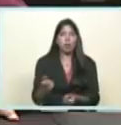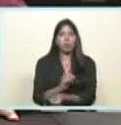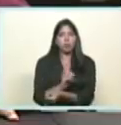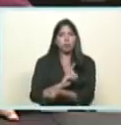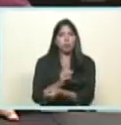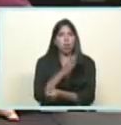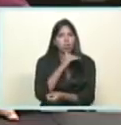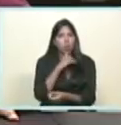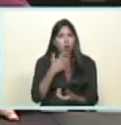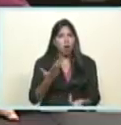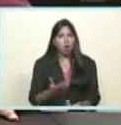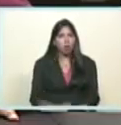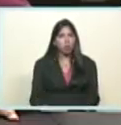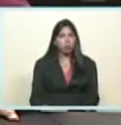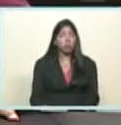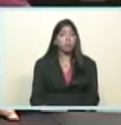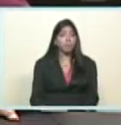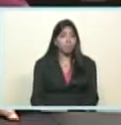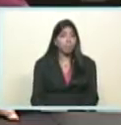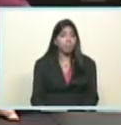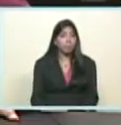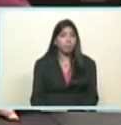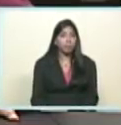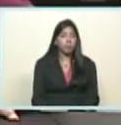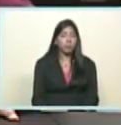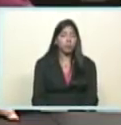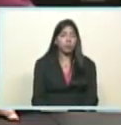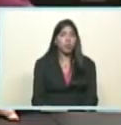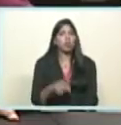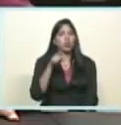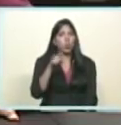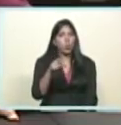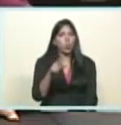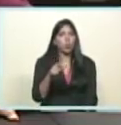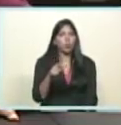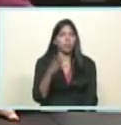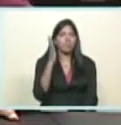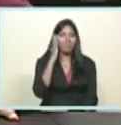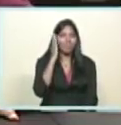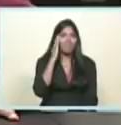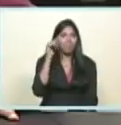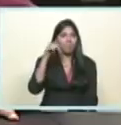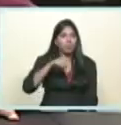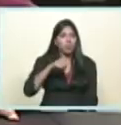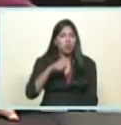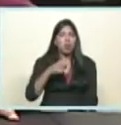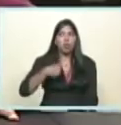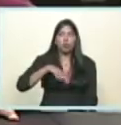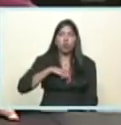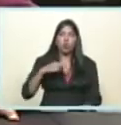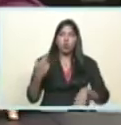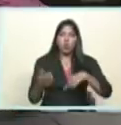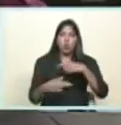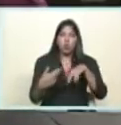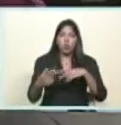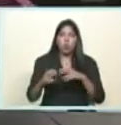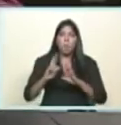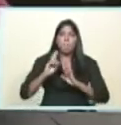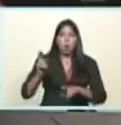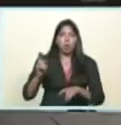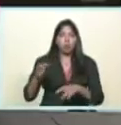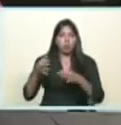al ataque especulativo usted sepa que mientras construimos las respuestas